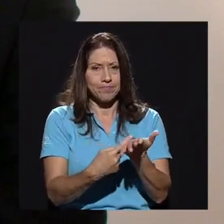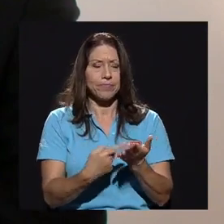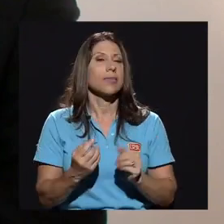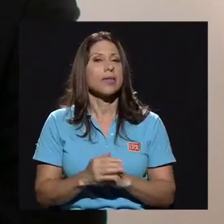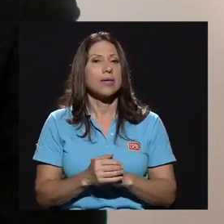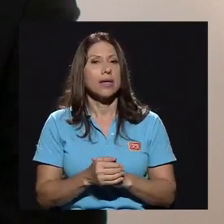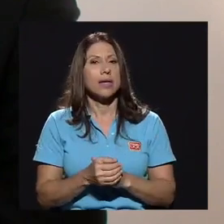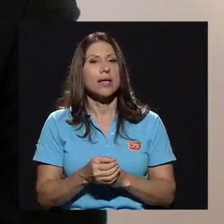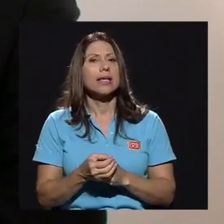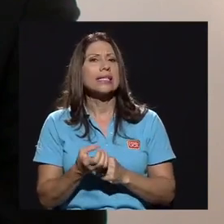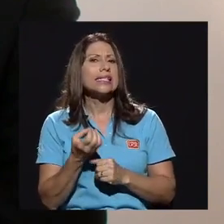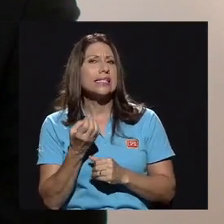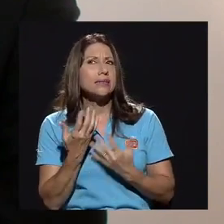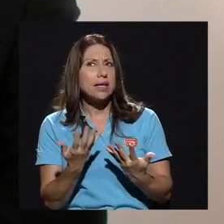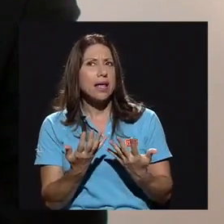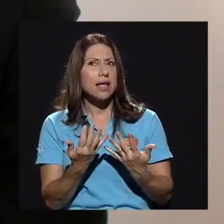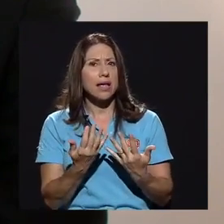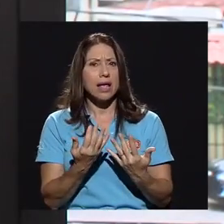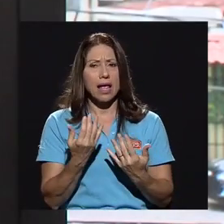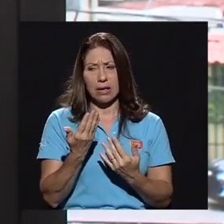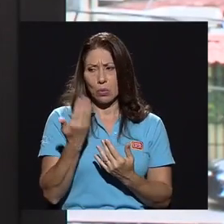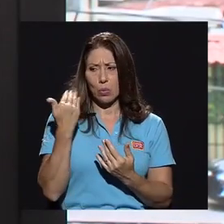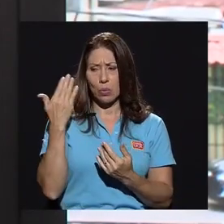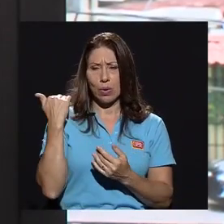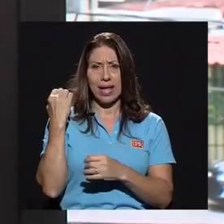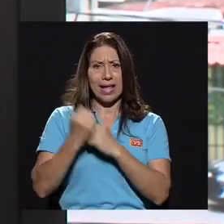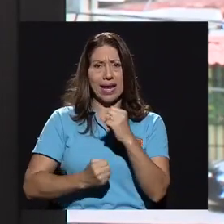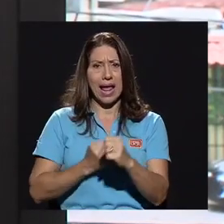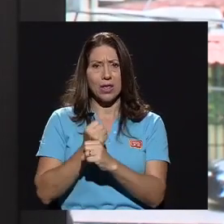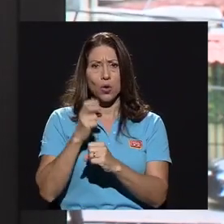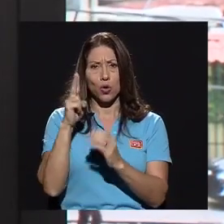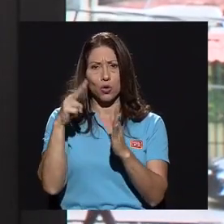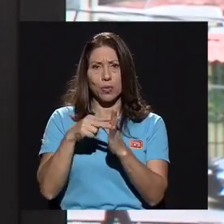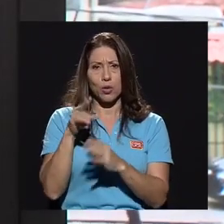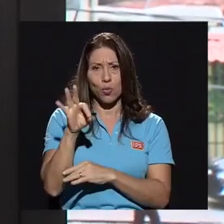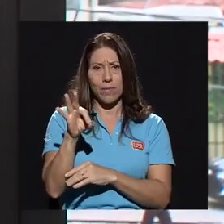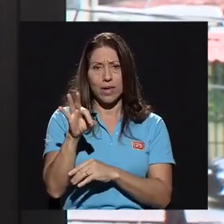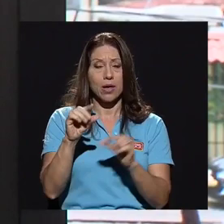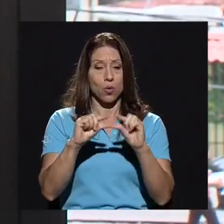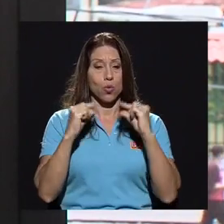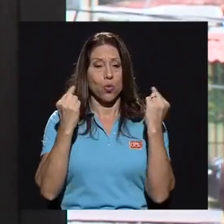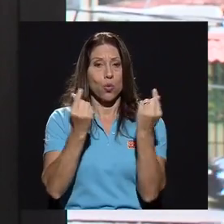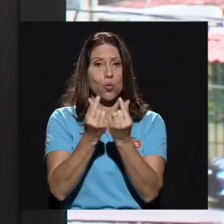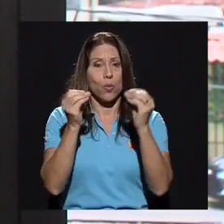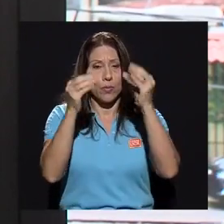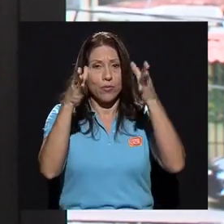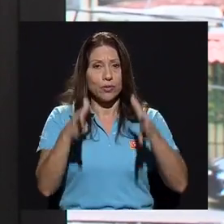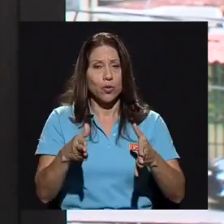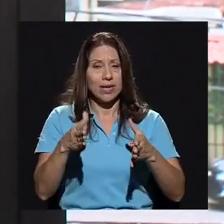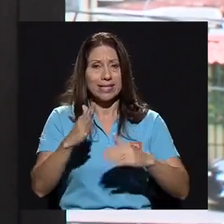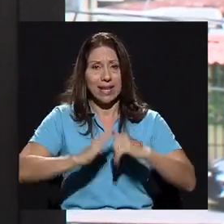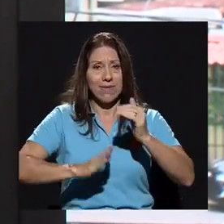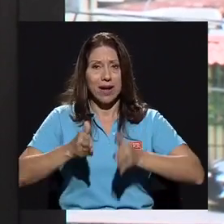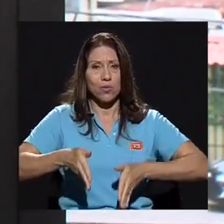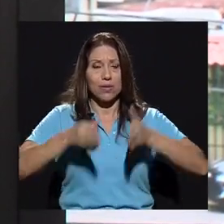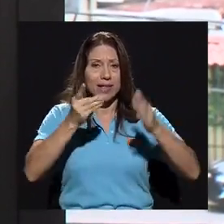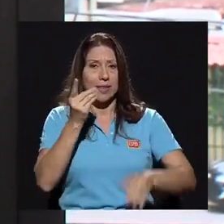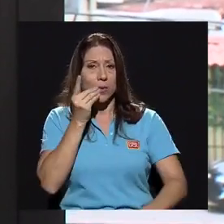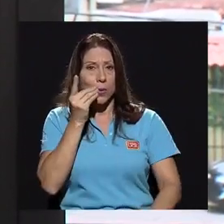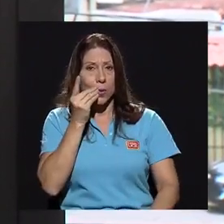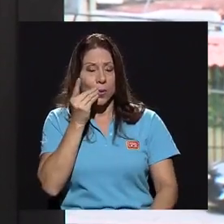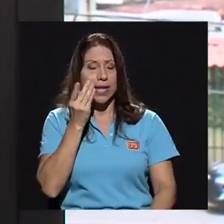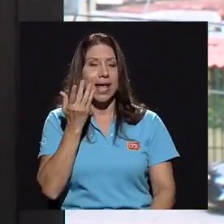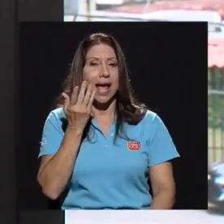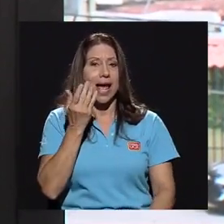Si en el momento, en el año 2009, un grupo de profesores de la Facultad de Odontología ganaron